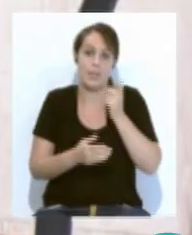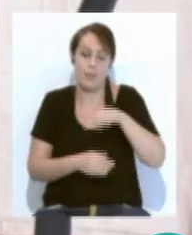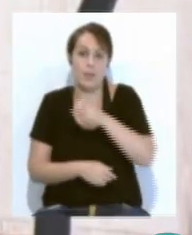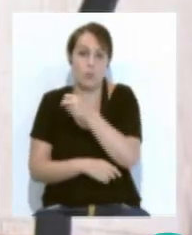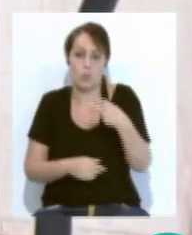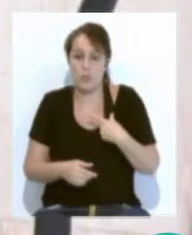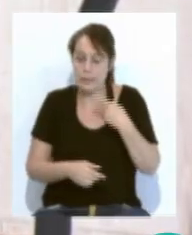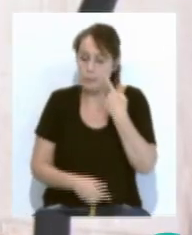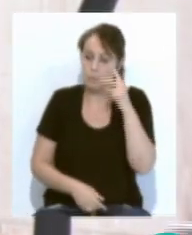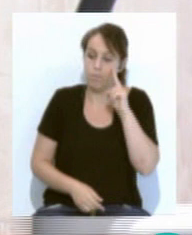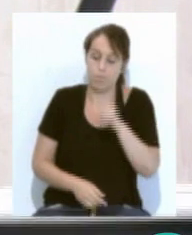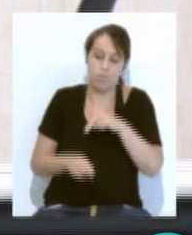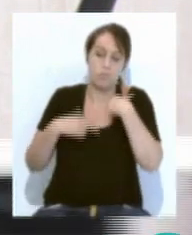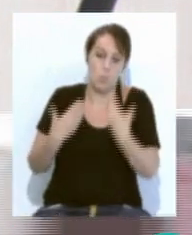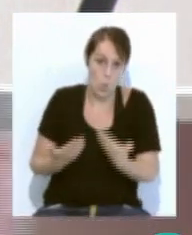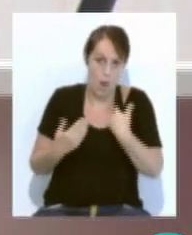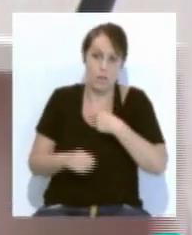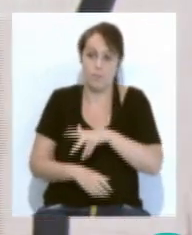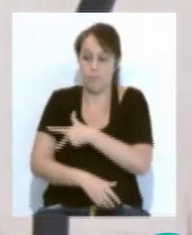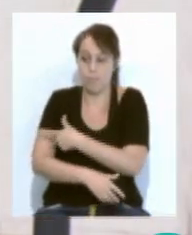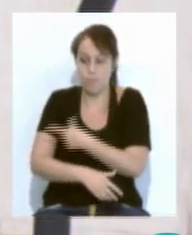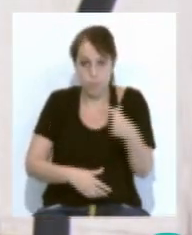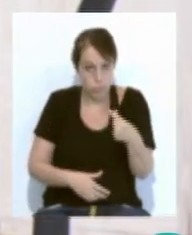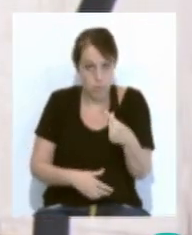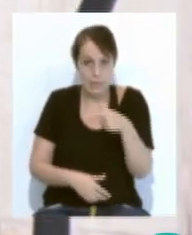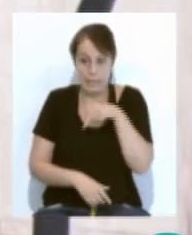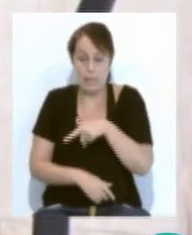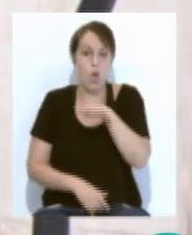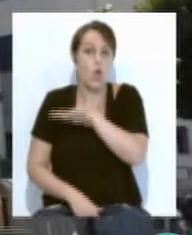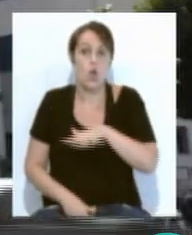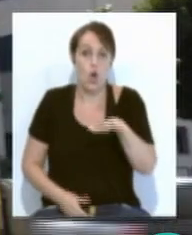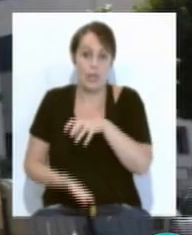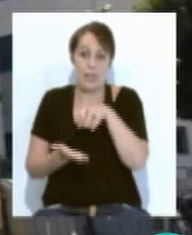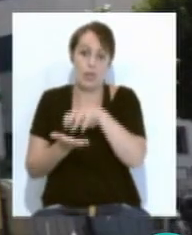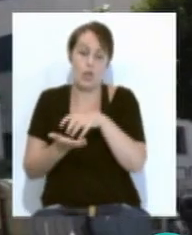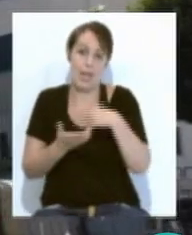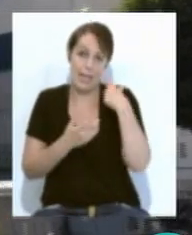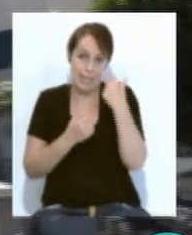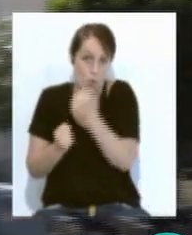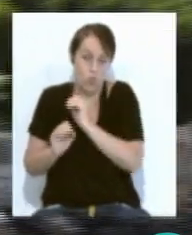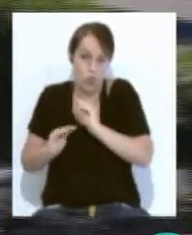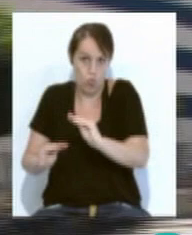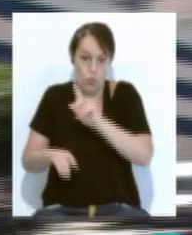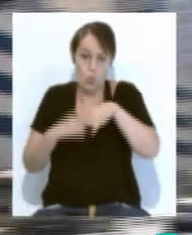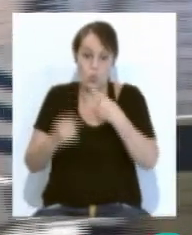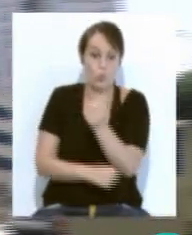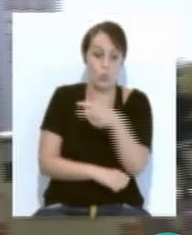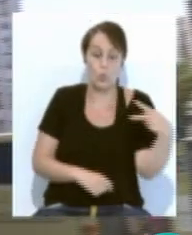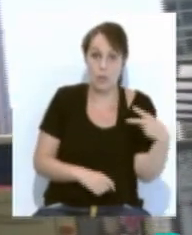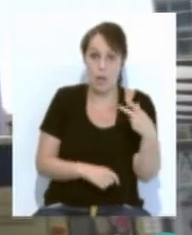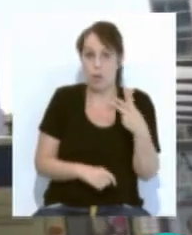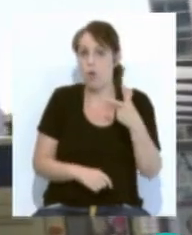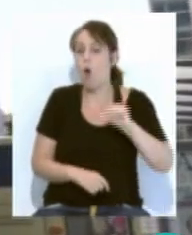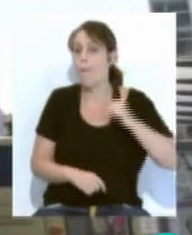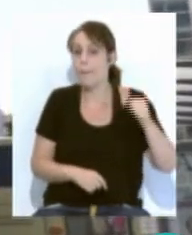La nueva dinámica incluye que la extracción al paciente se realice en su área de salud y los resultados puedan visualizarse en el propio